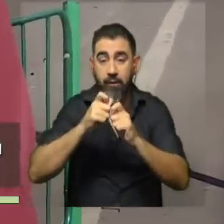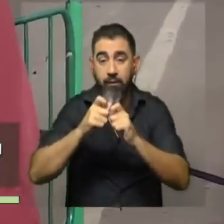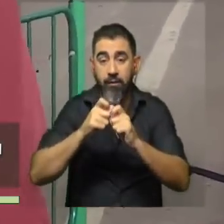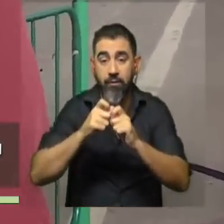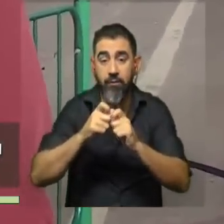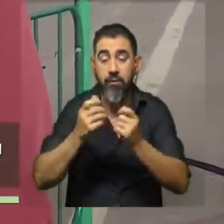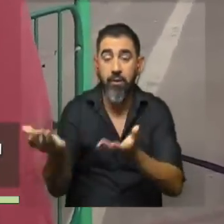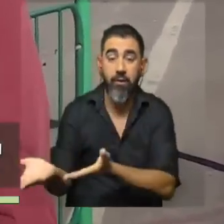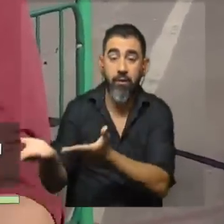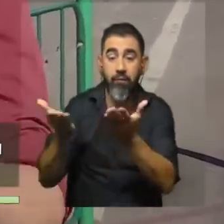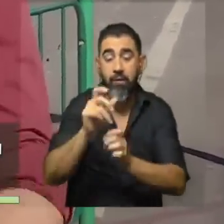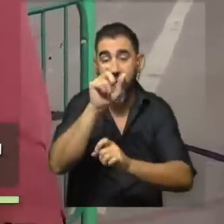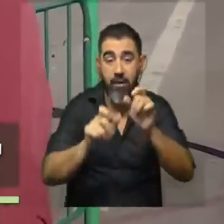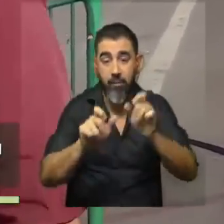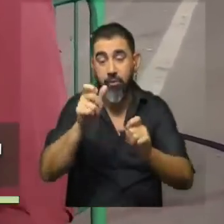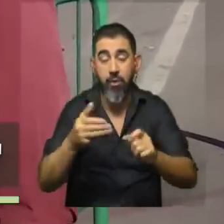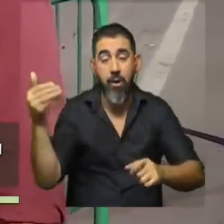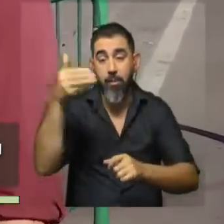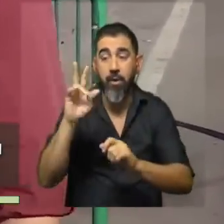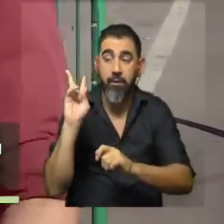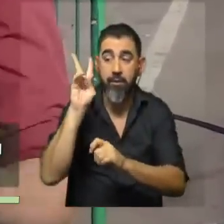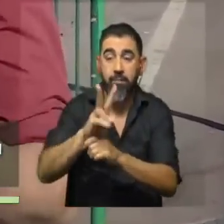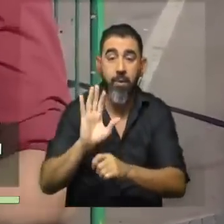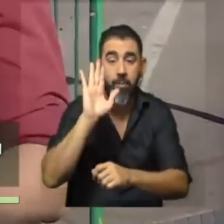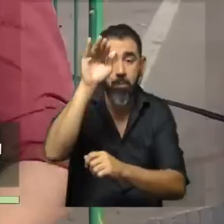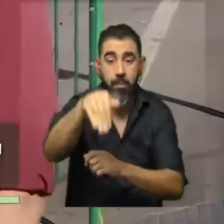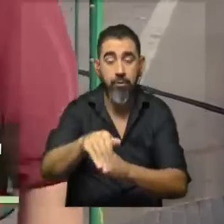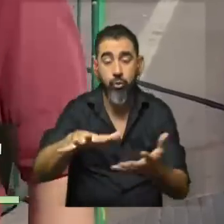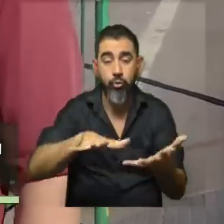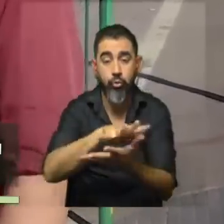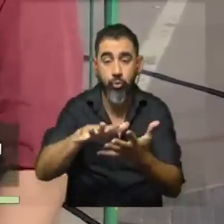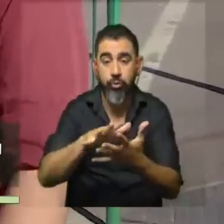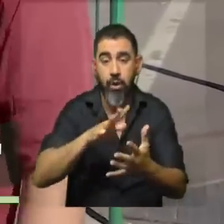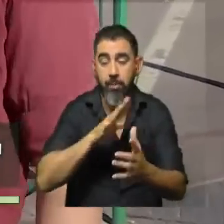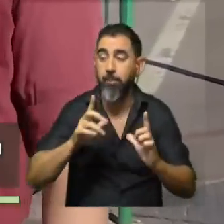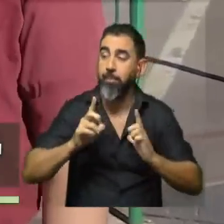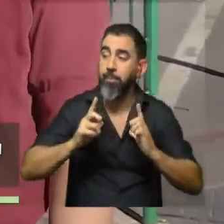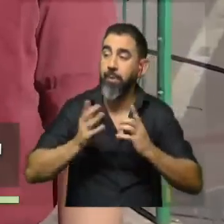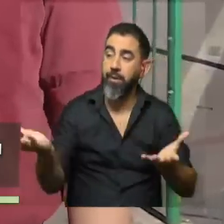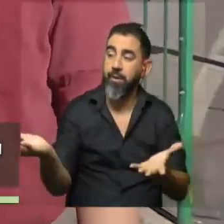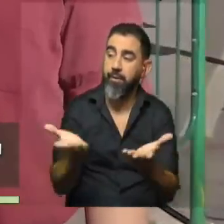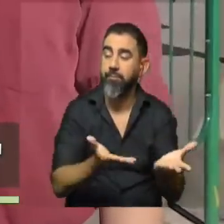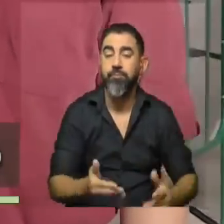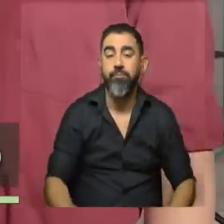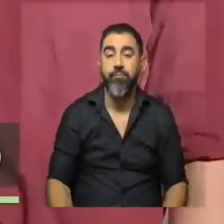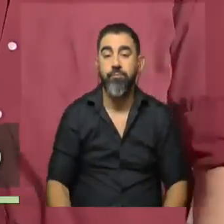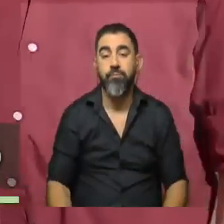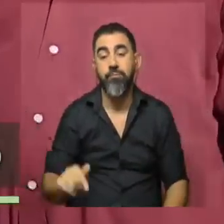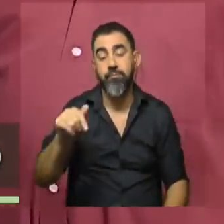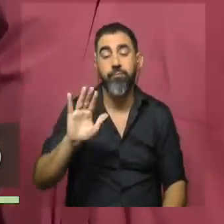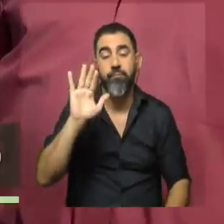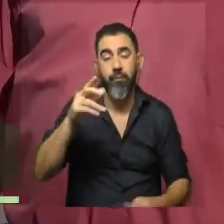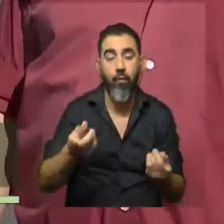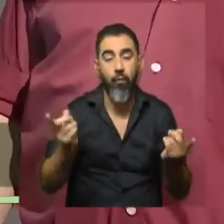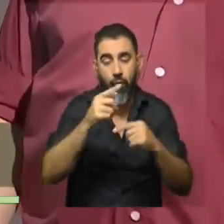este, y la invitación a toda la gente a que nos visite, que la zona, este, está parándonos. Y desde aquí, desde el Paso Molino,